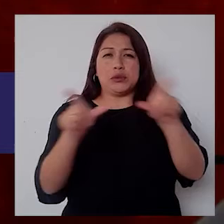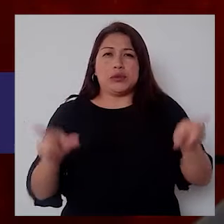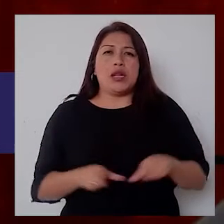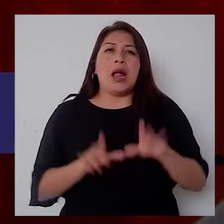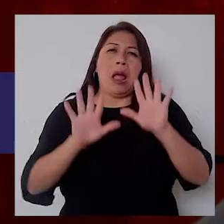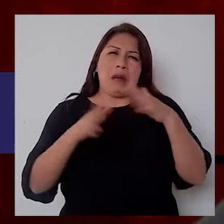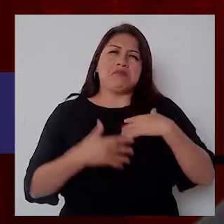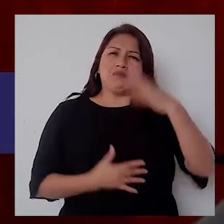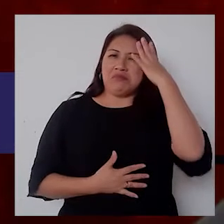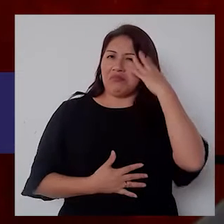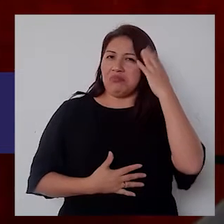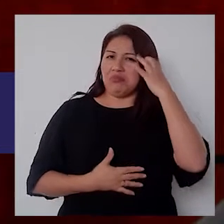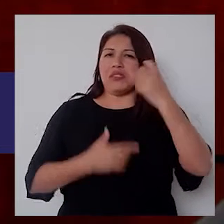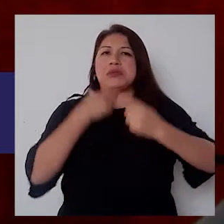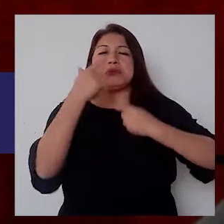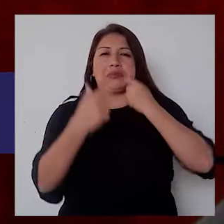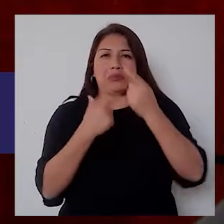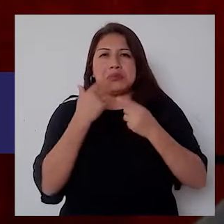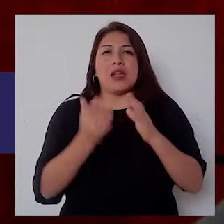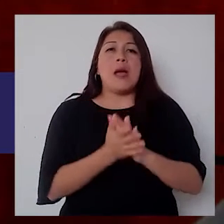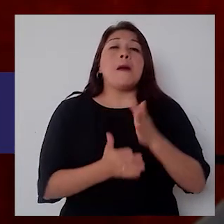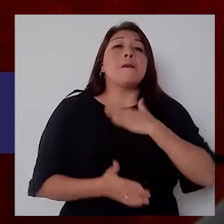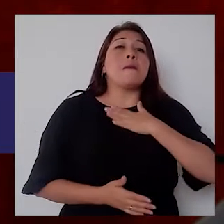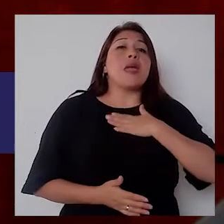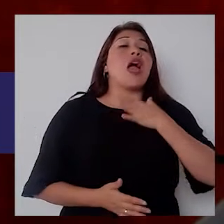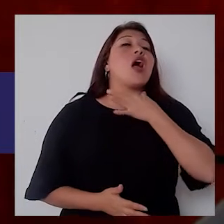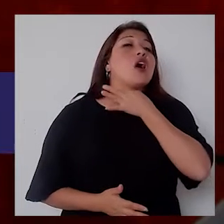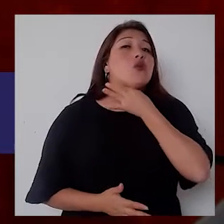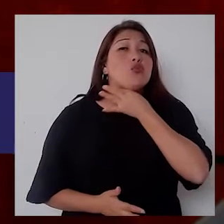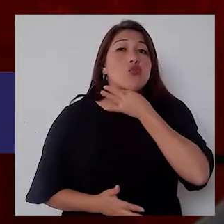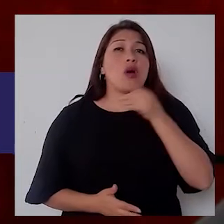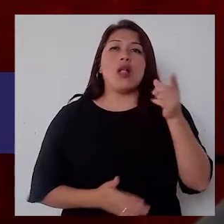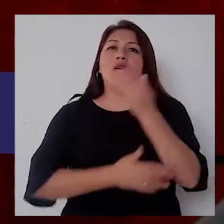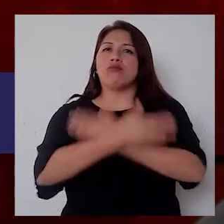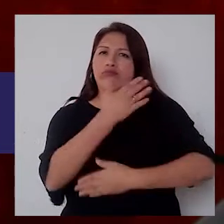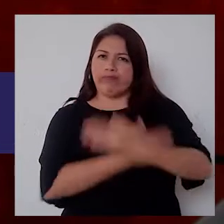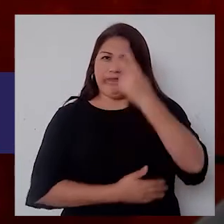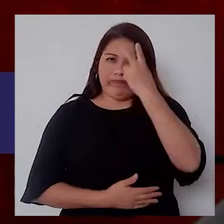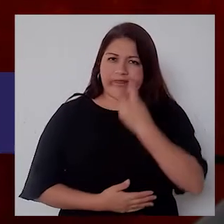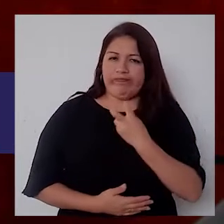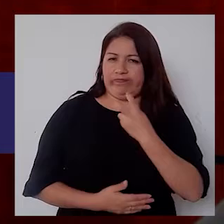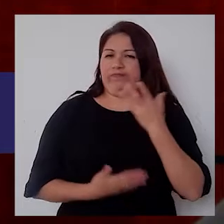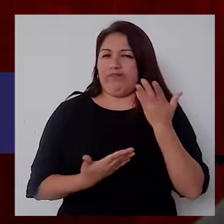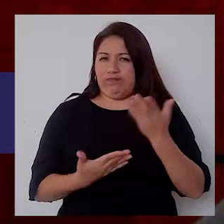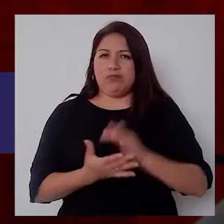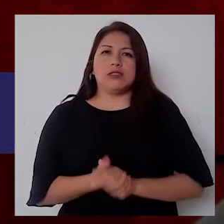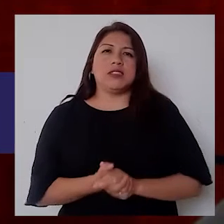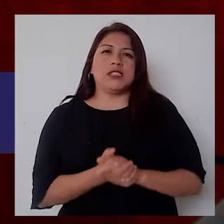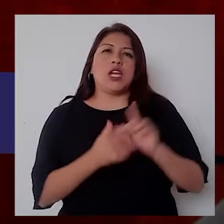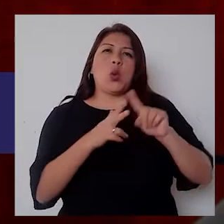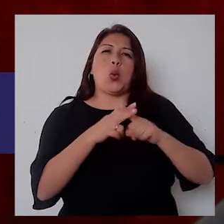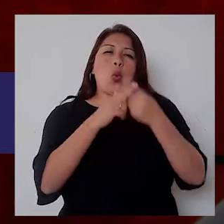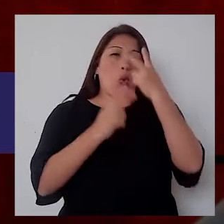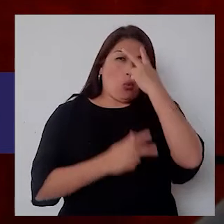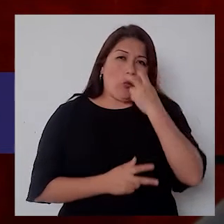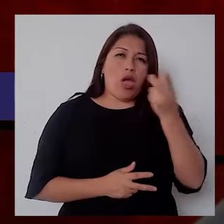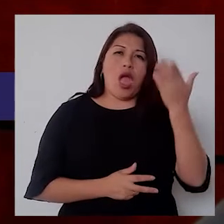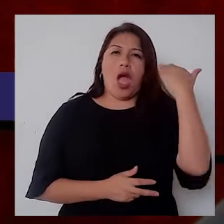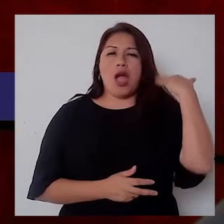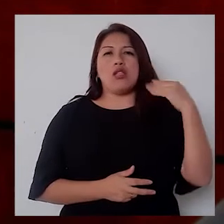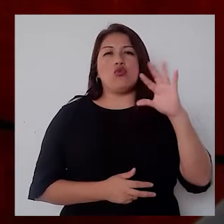papá de mi papá, o mi abuelo paterno, fue una persona con discapacidad visual. Él fue invidente a partir de los nueve años